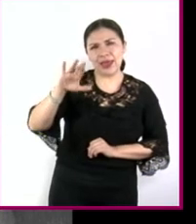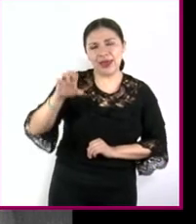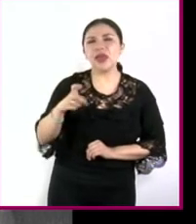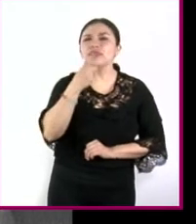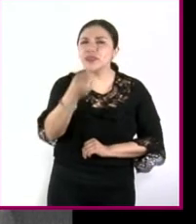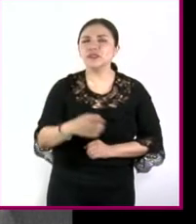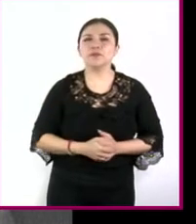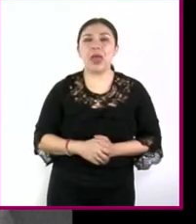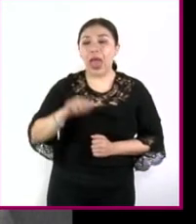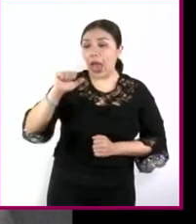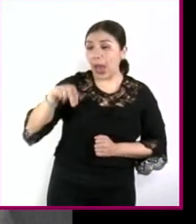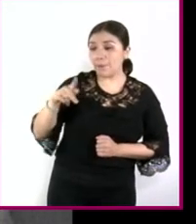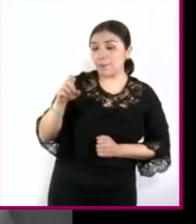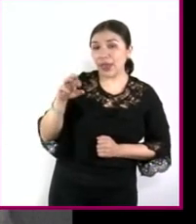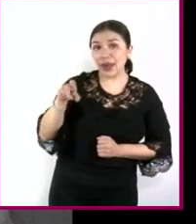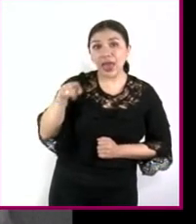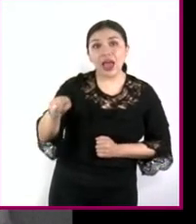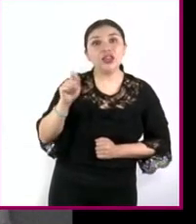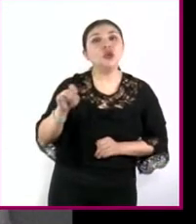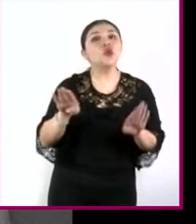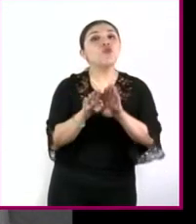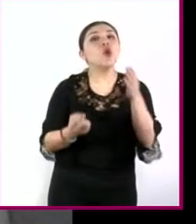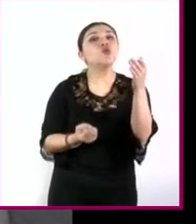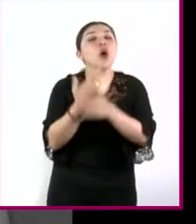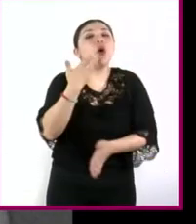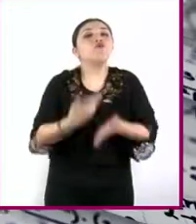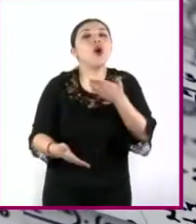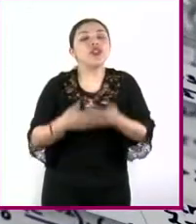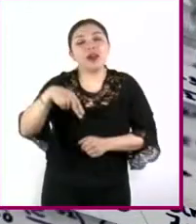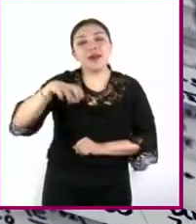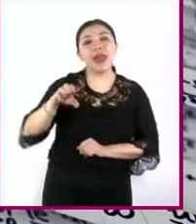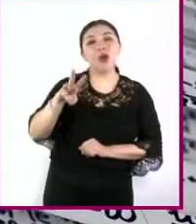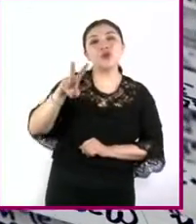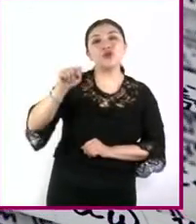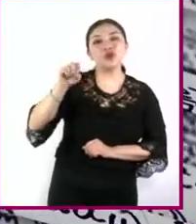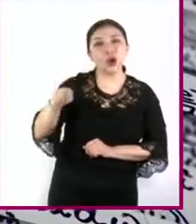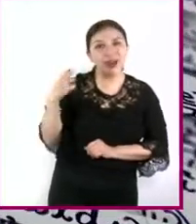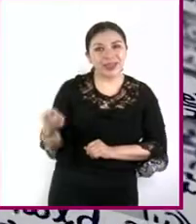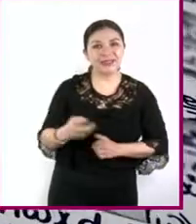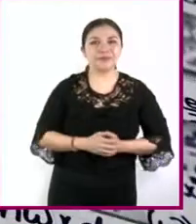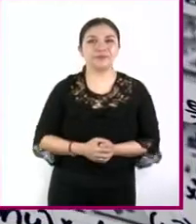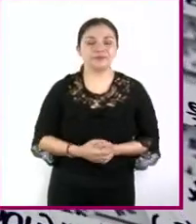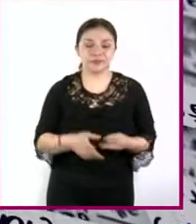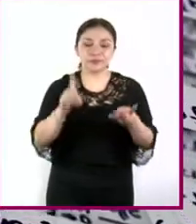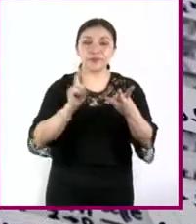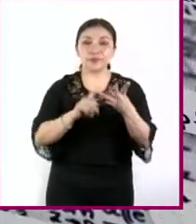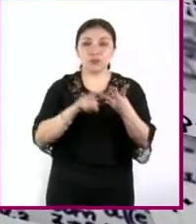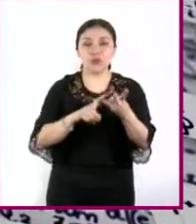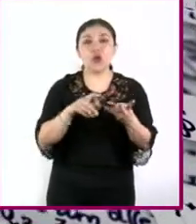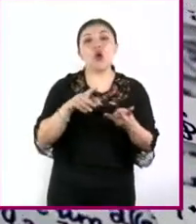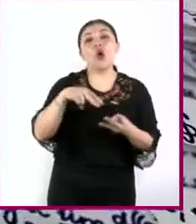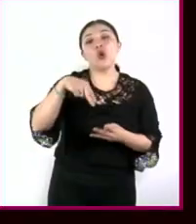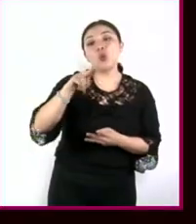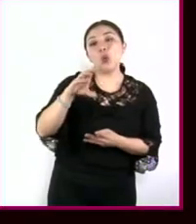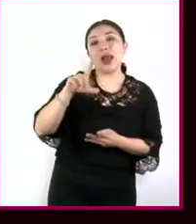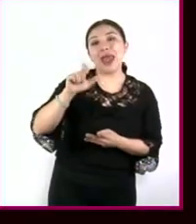refirió a ampere como el newton de la electricidad fuerza nuclear fuerte